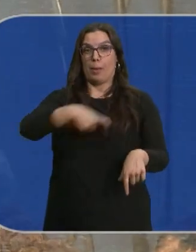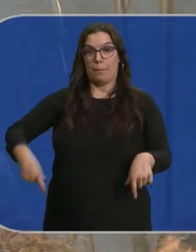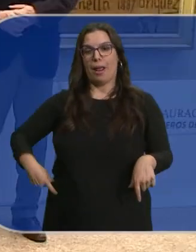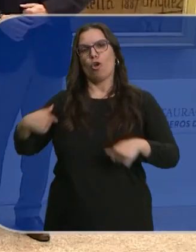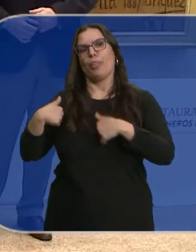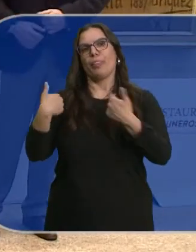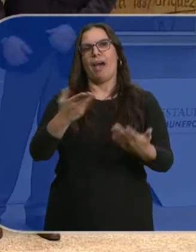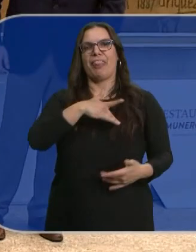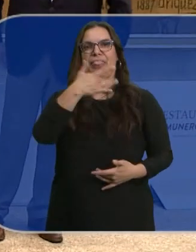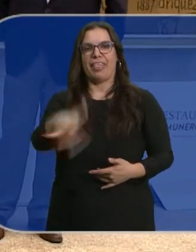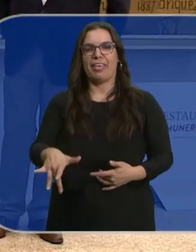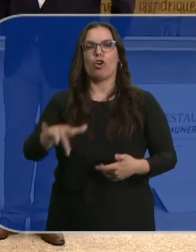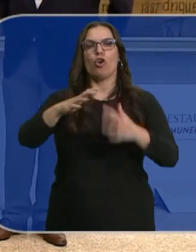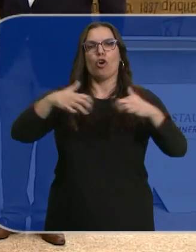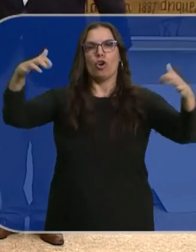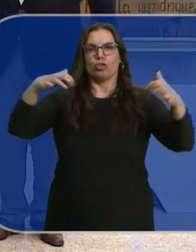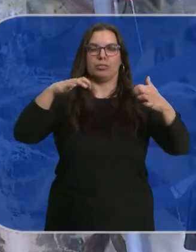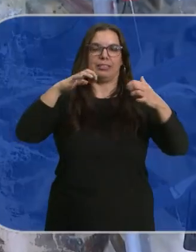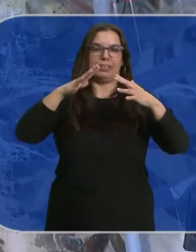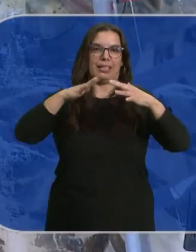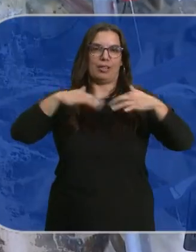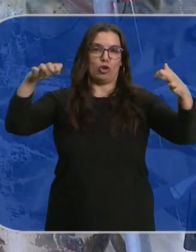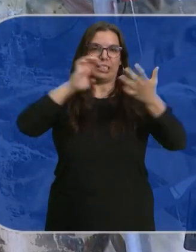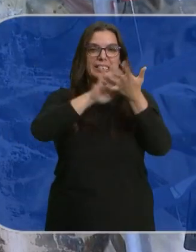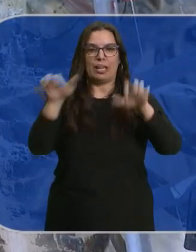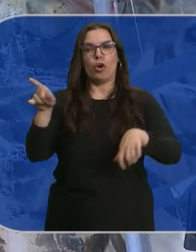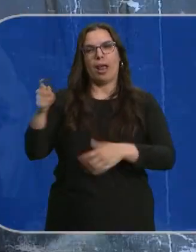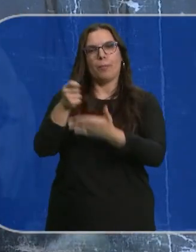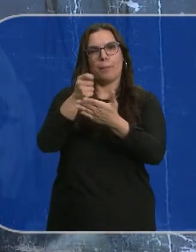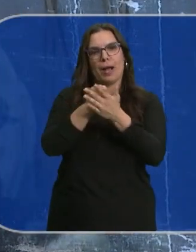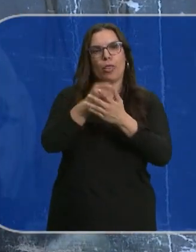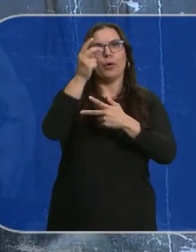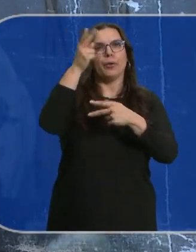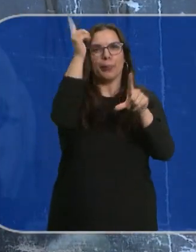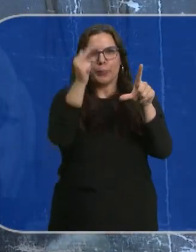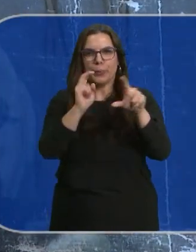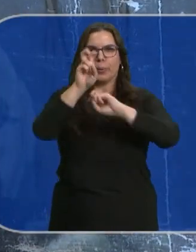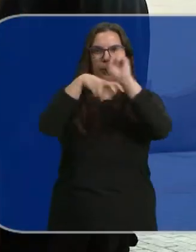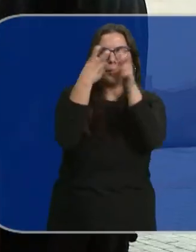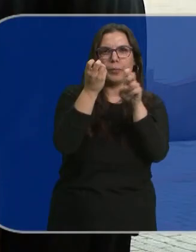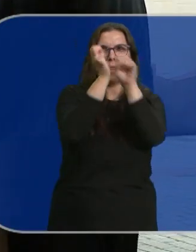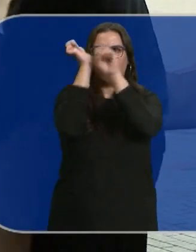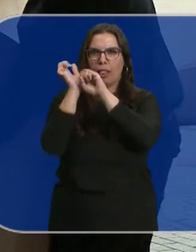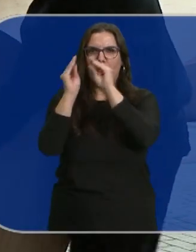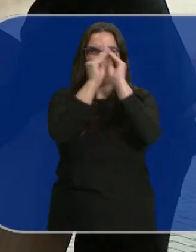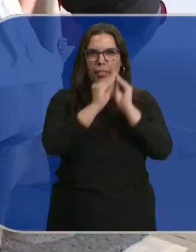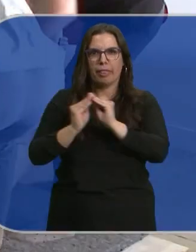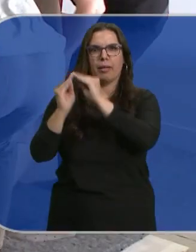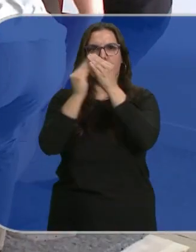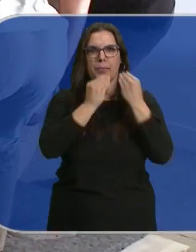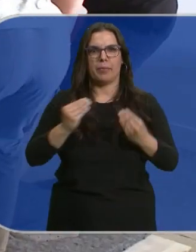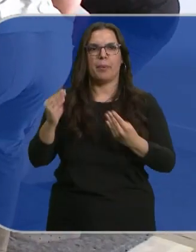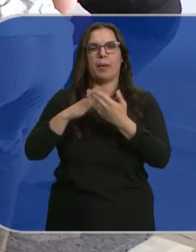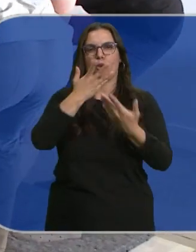las Cortes de Castilla y León, que se han encargado de costear su recuperación. Fijando la capa pictórica, estucando las partes perdidas y